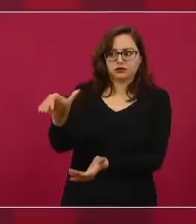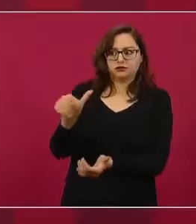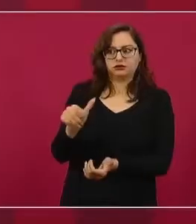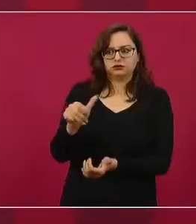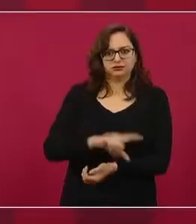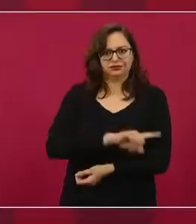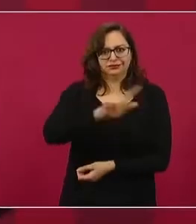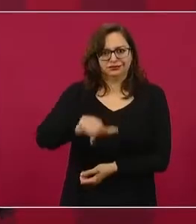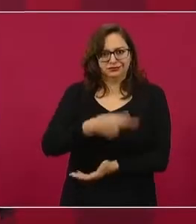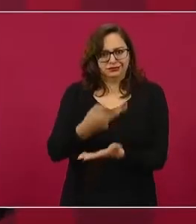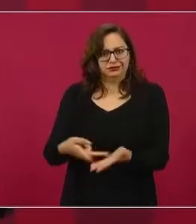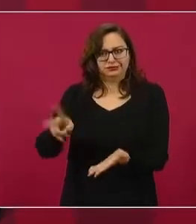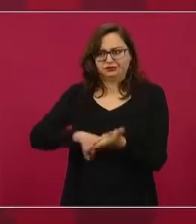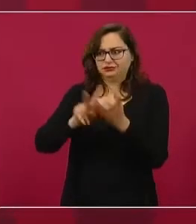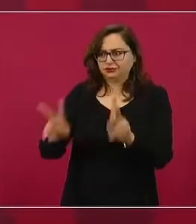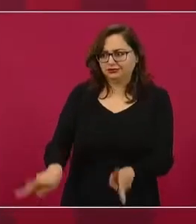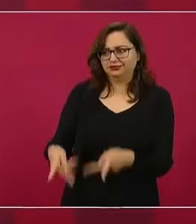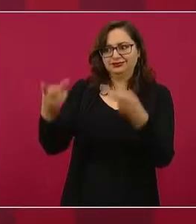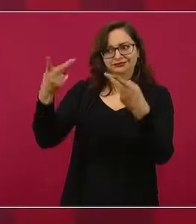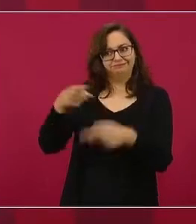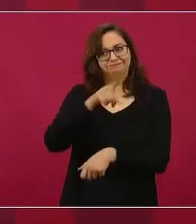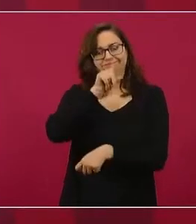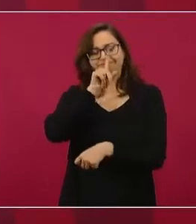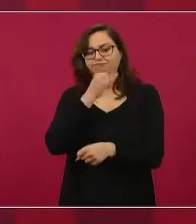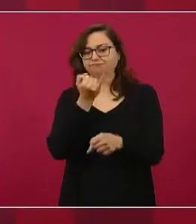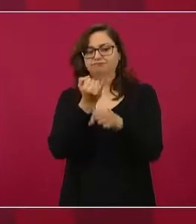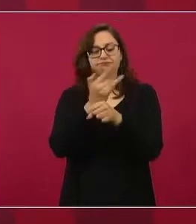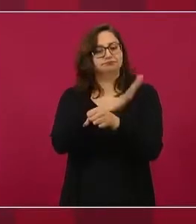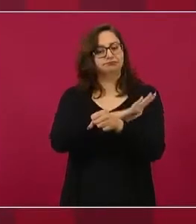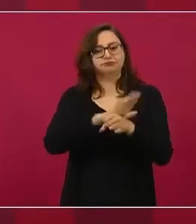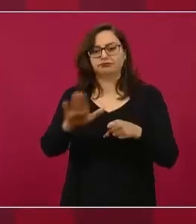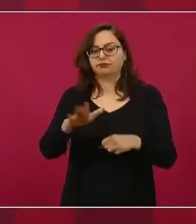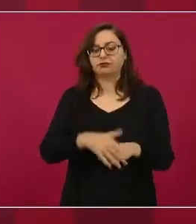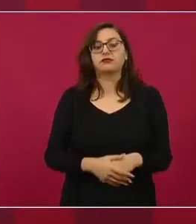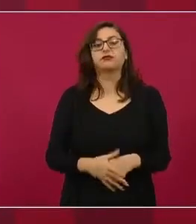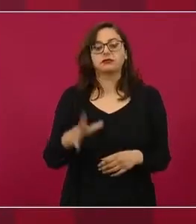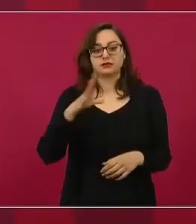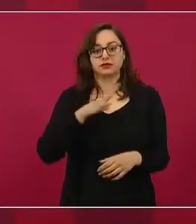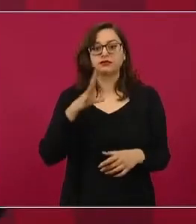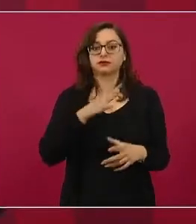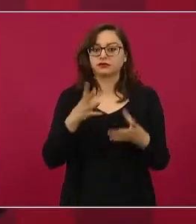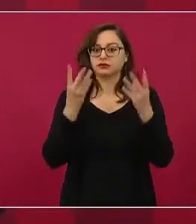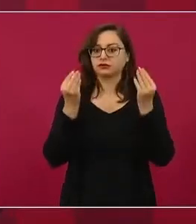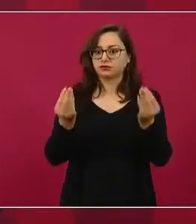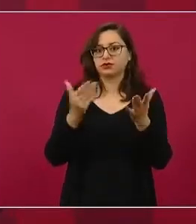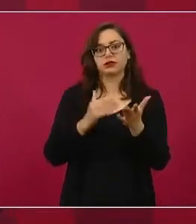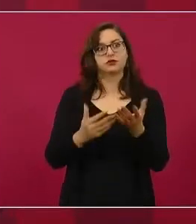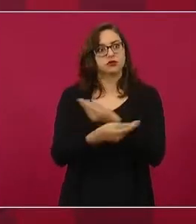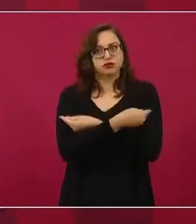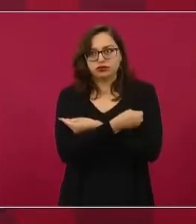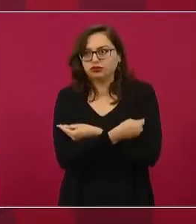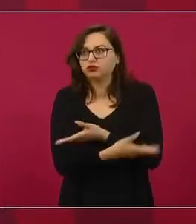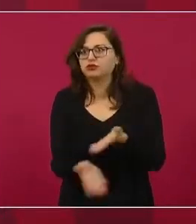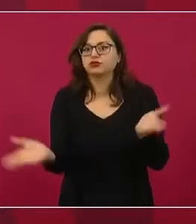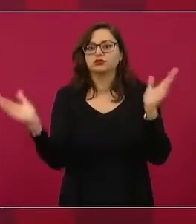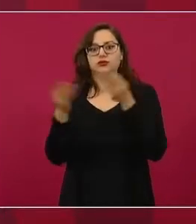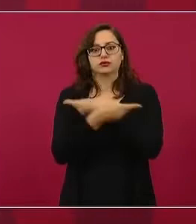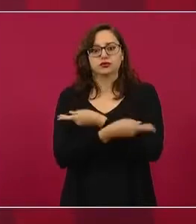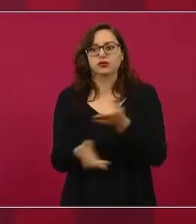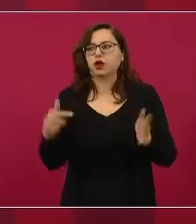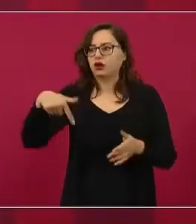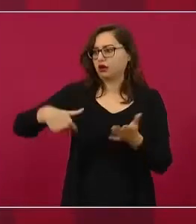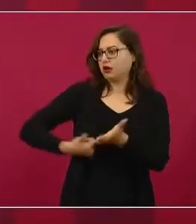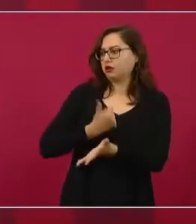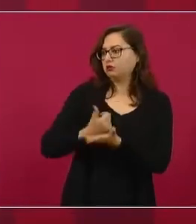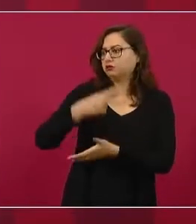la Ciudad de México. Por eso lo hemos puesto también a disposición, millones de pruebas en México con los recursos del erario